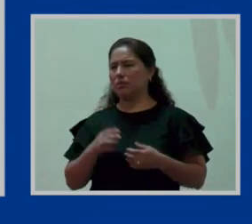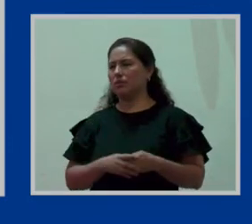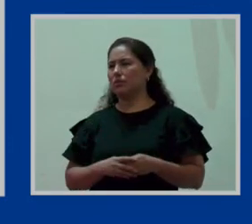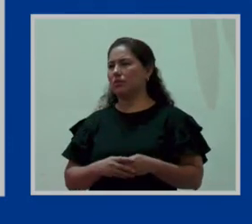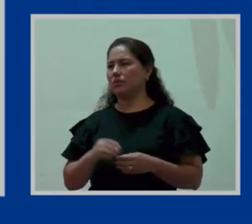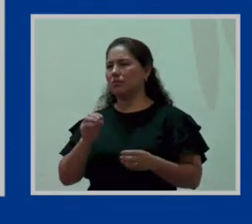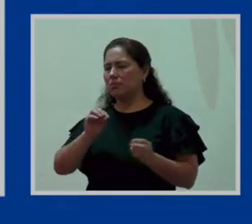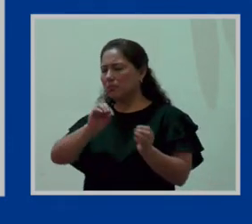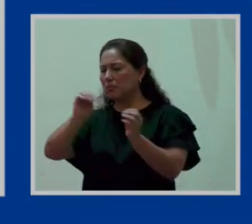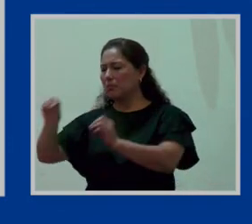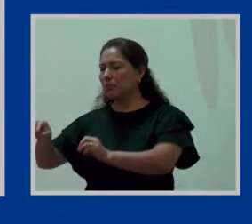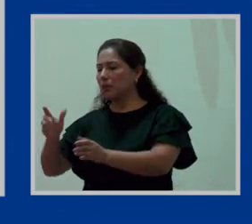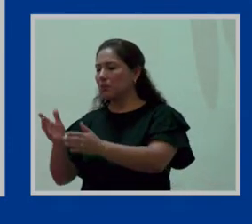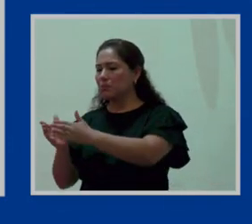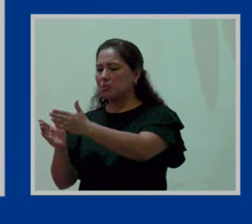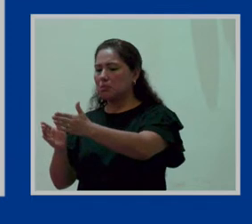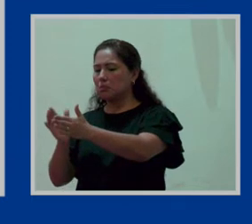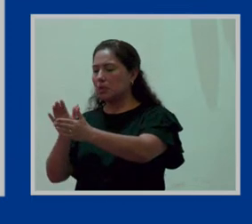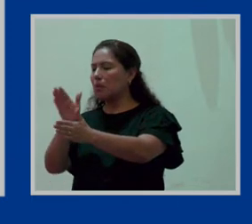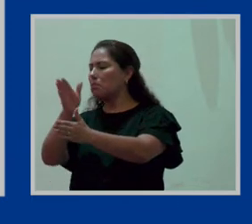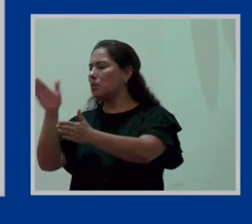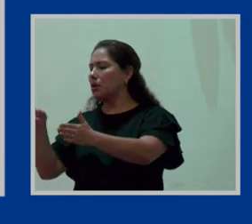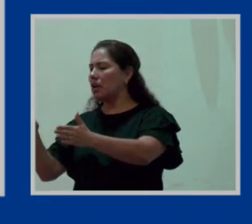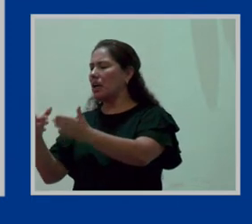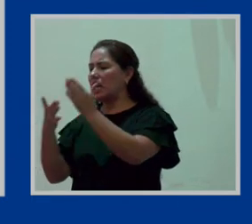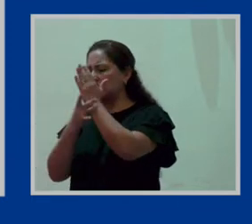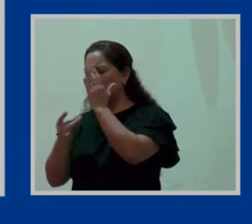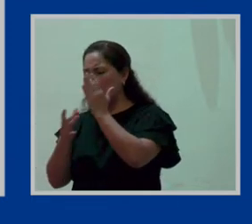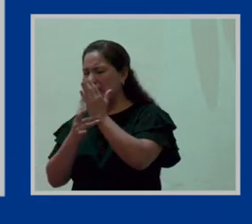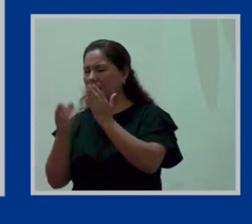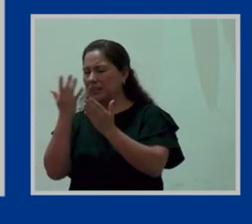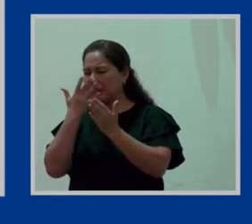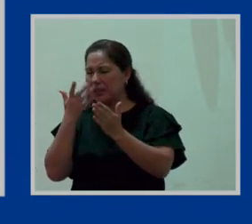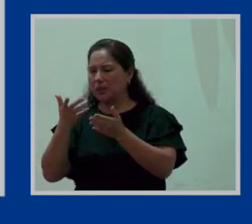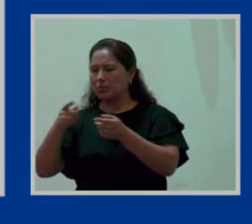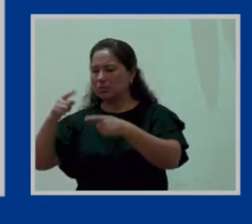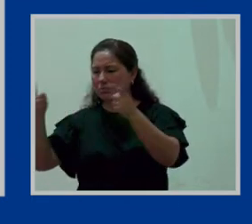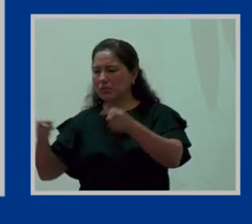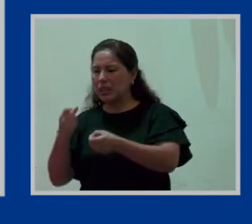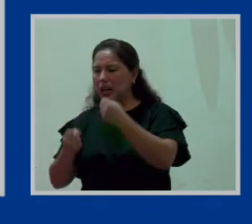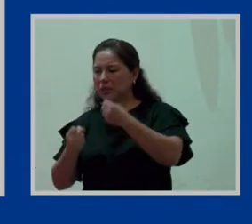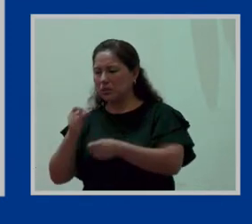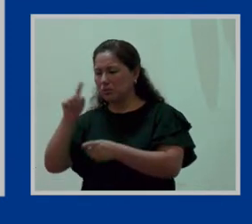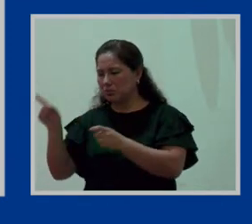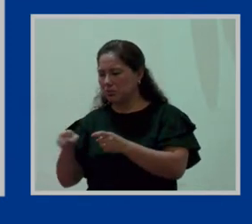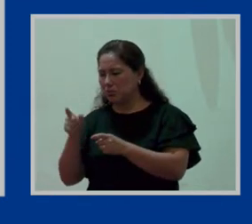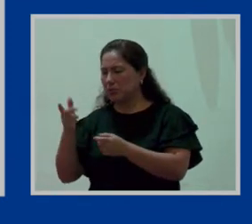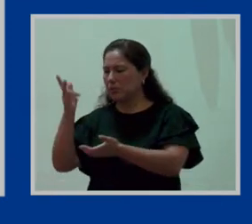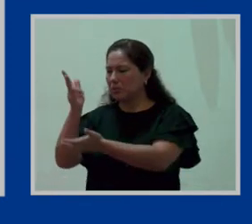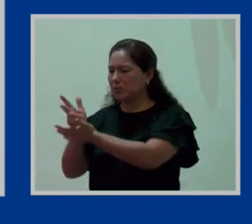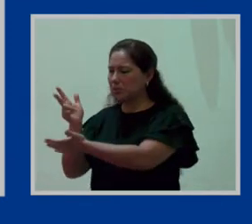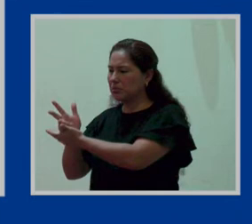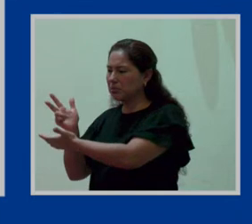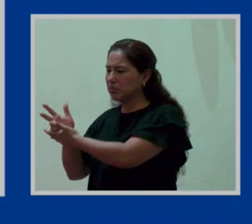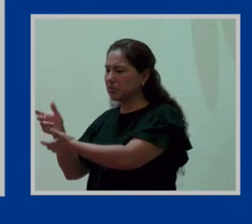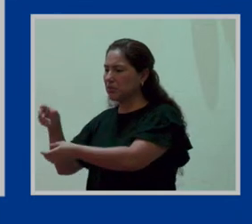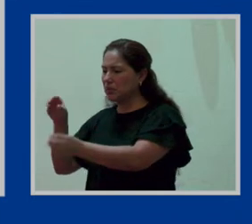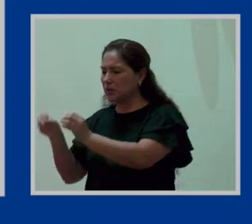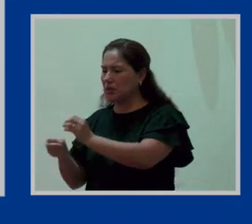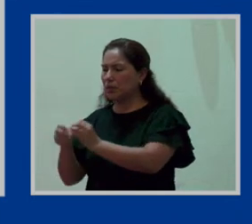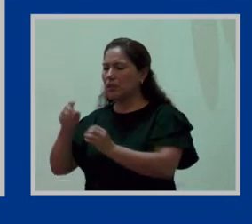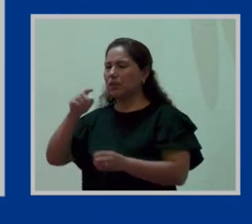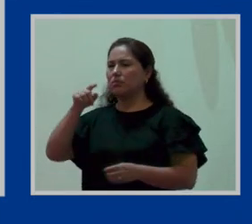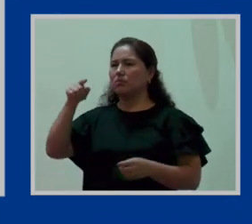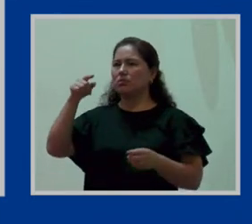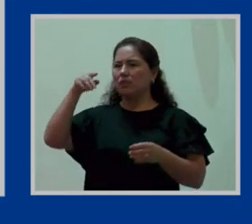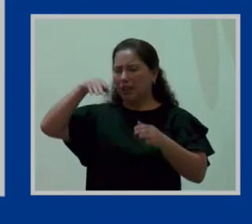llantas, aceite para automóvil porque al costado estaba toda la zona de estacionamiento y además de sótano no estaba